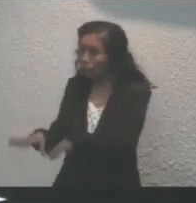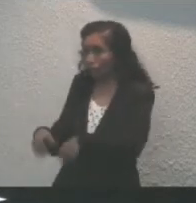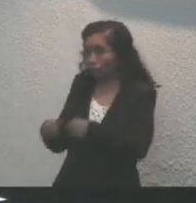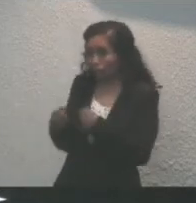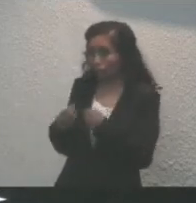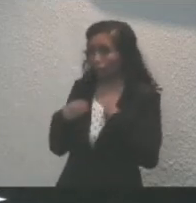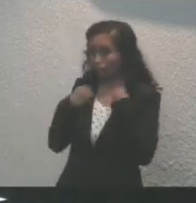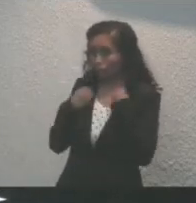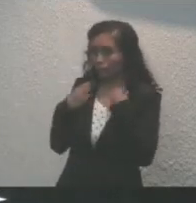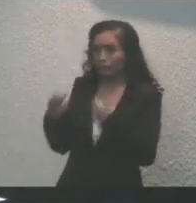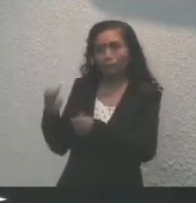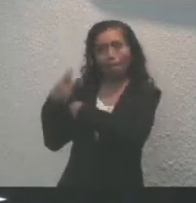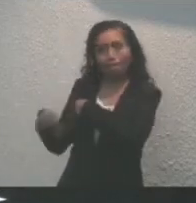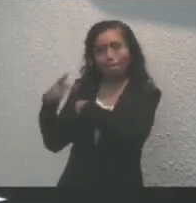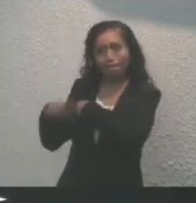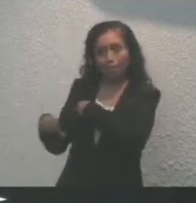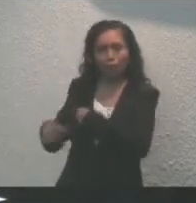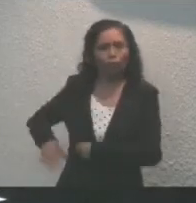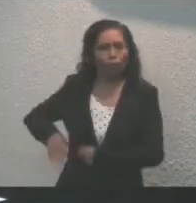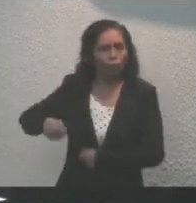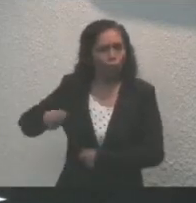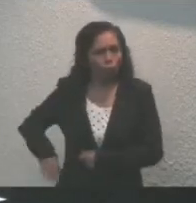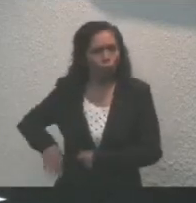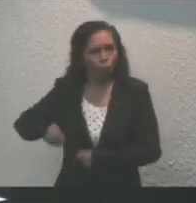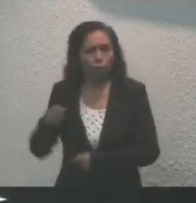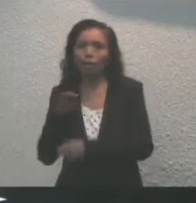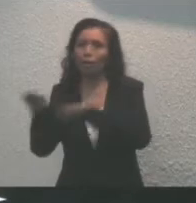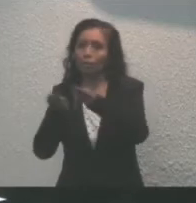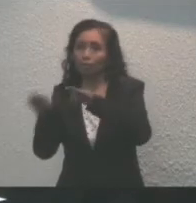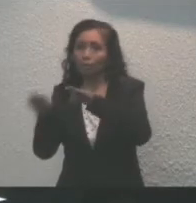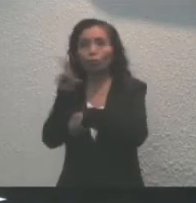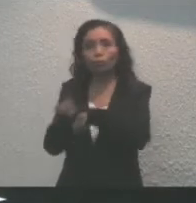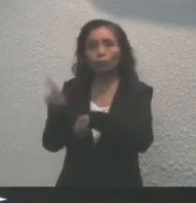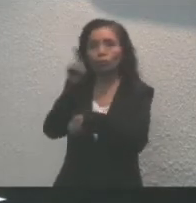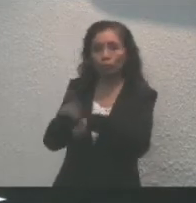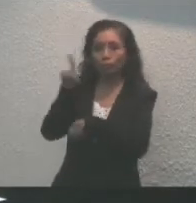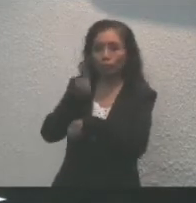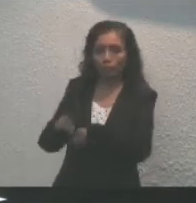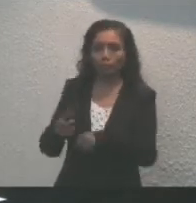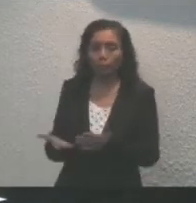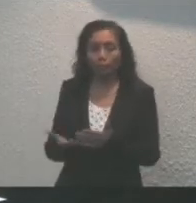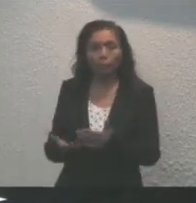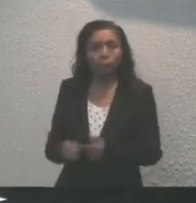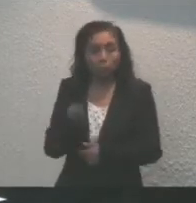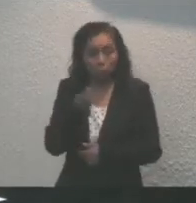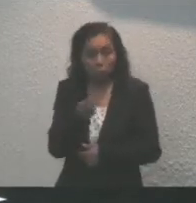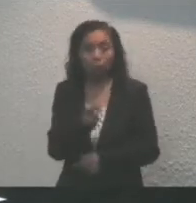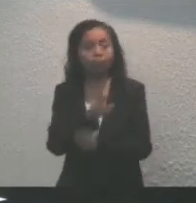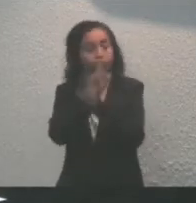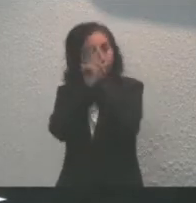El trabajo y el esfuerzo que realizan día tras día merece todo nuestro